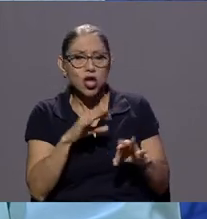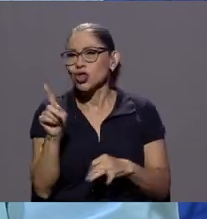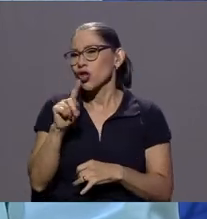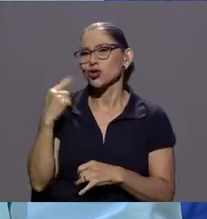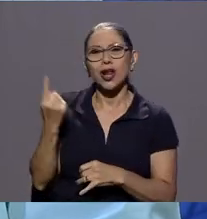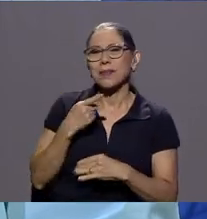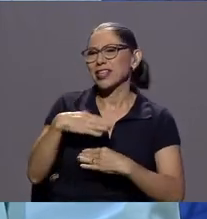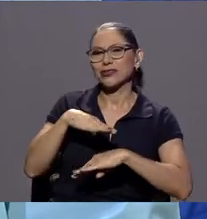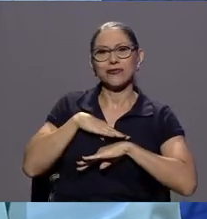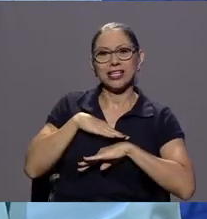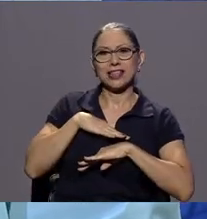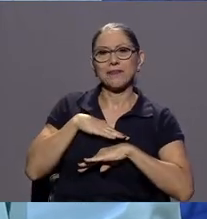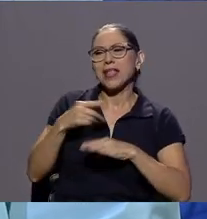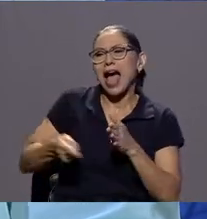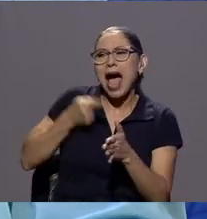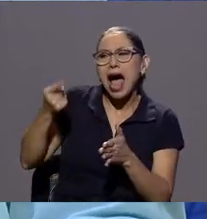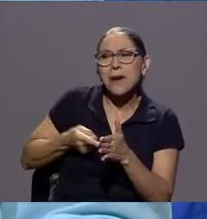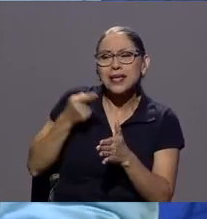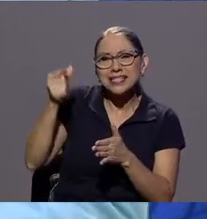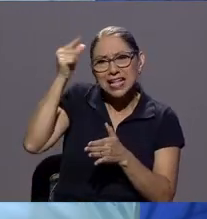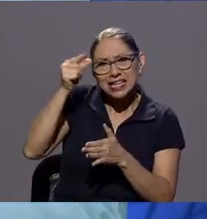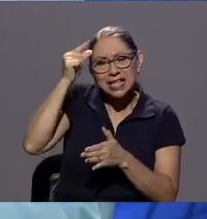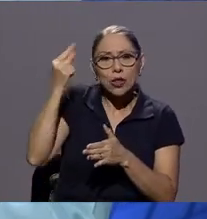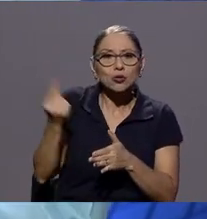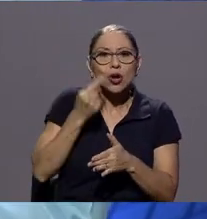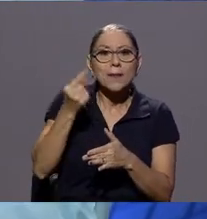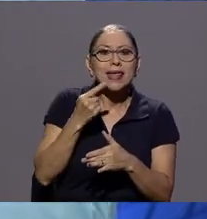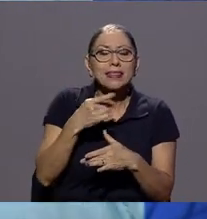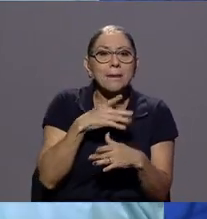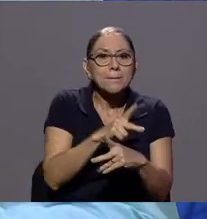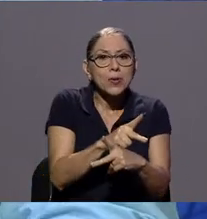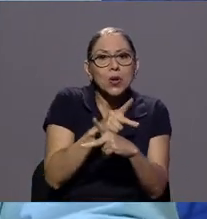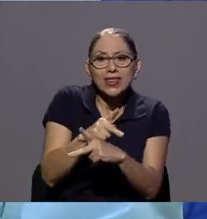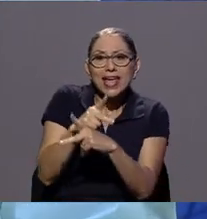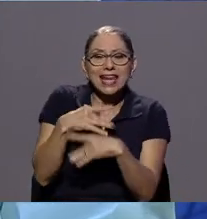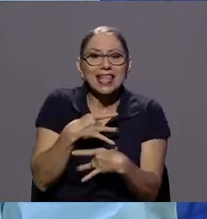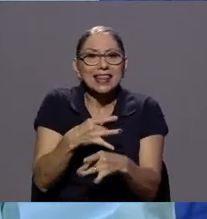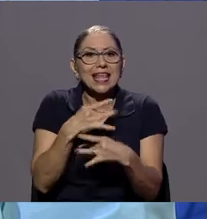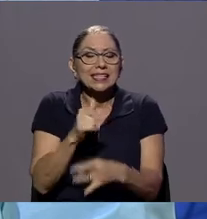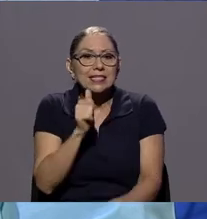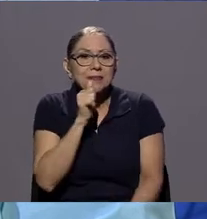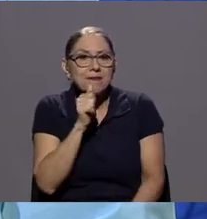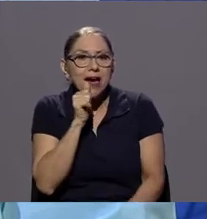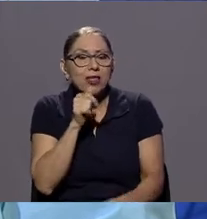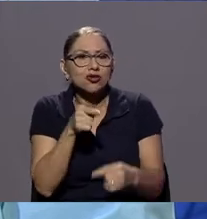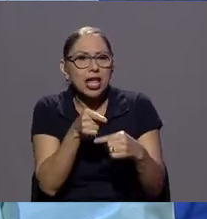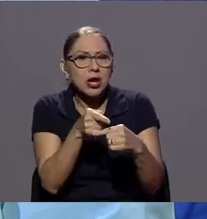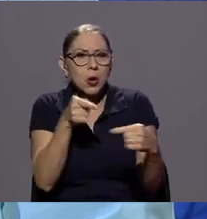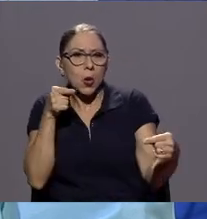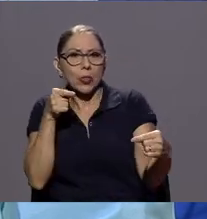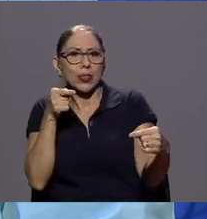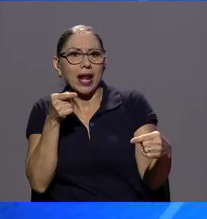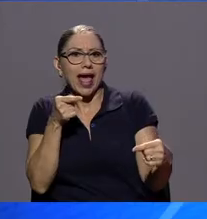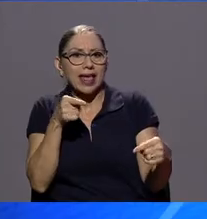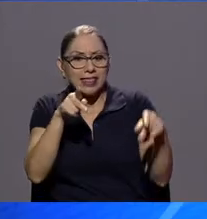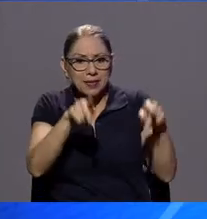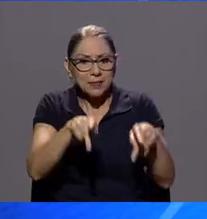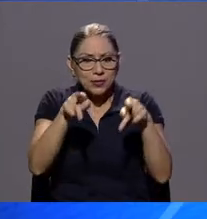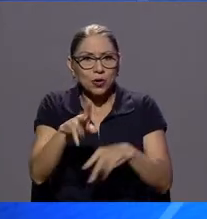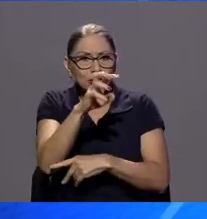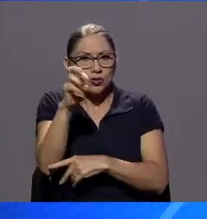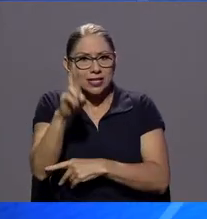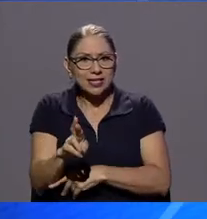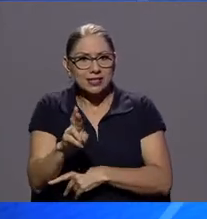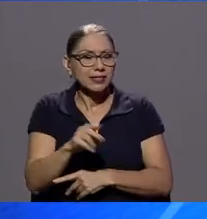ocasiones la acción del Estado lo que sirve es para proteger intereses privados en contra del bolsillo de los costarricenses ¿Se inspiraron ustedes en alguna